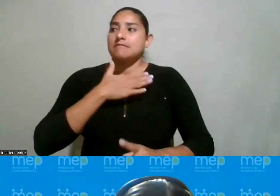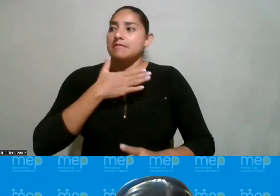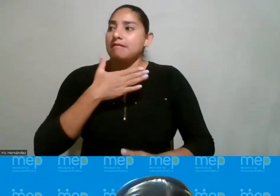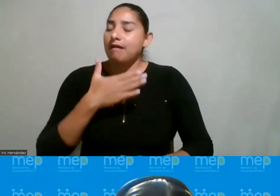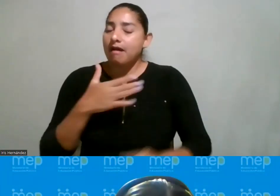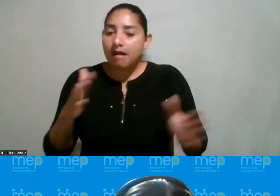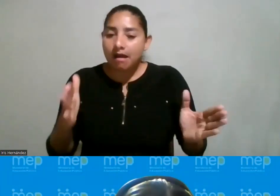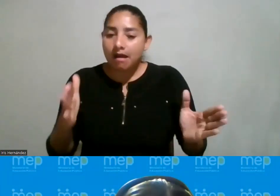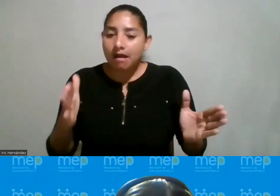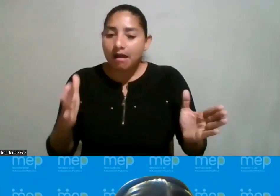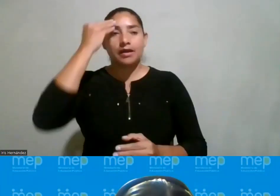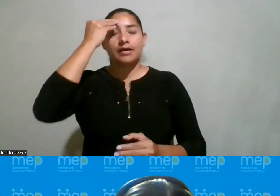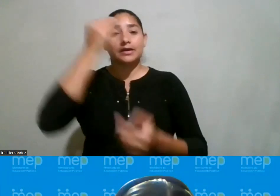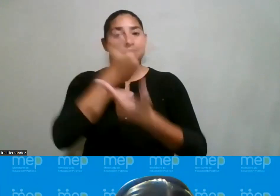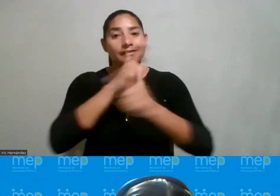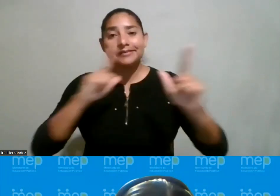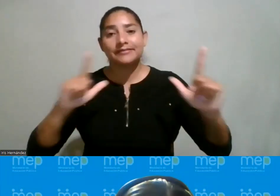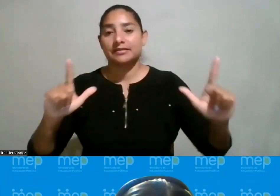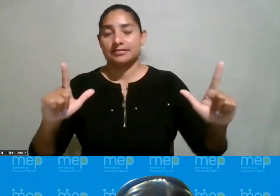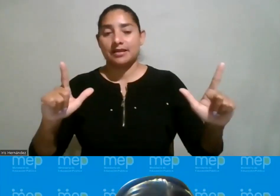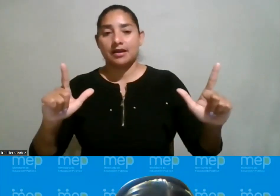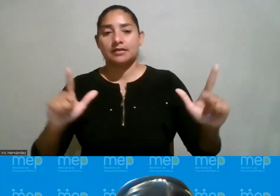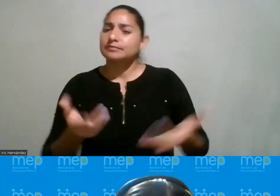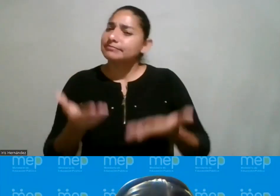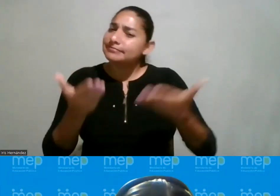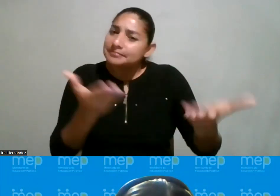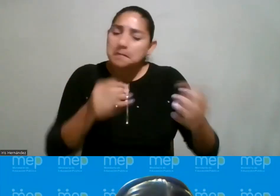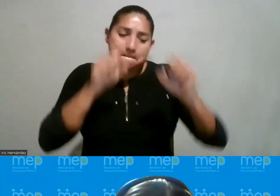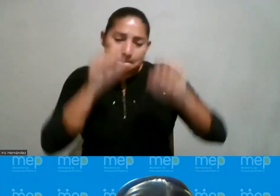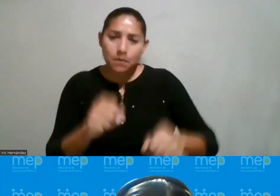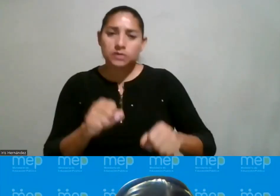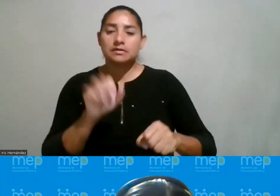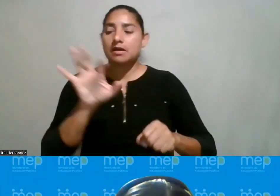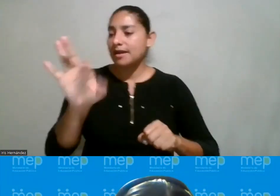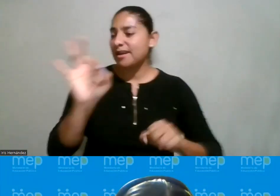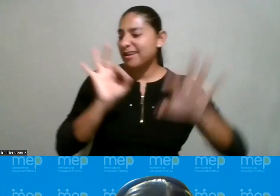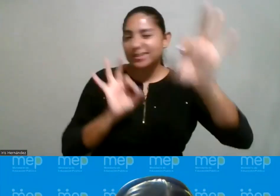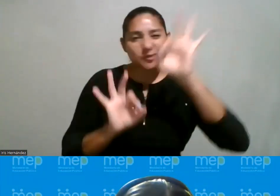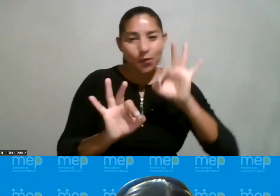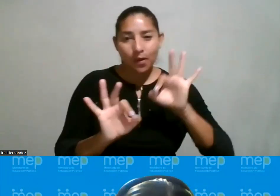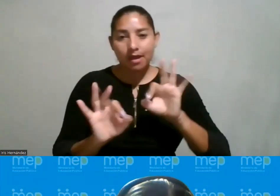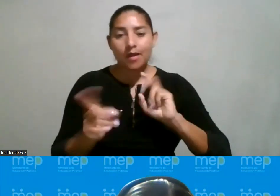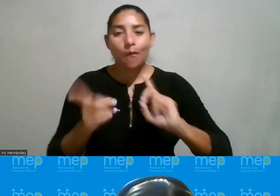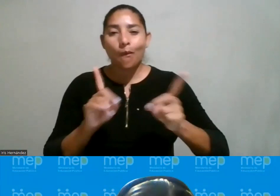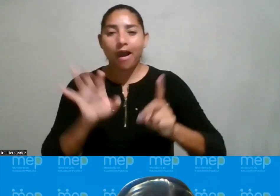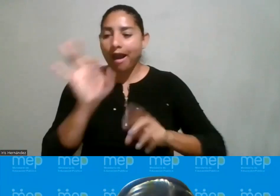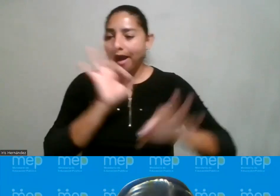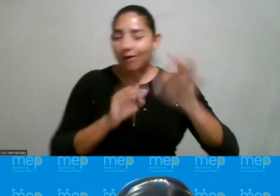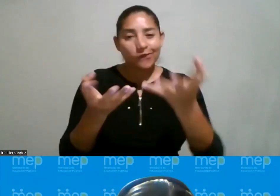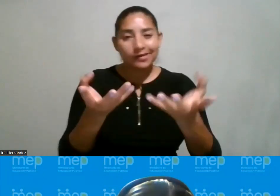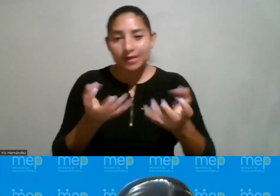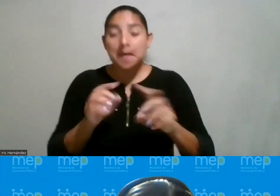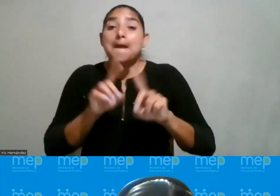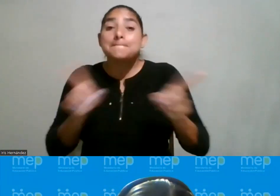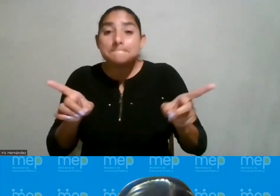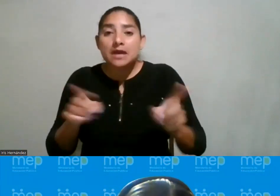sea un mensaje también en libertad donde les dejemos esa posibilidad de escoger de seleccionar que bien decía doña Iliana pero que